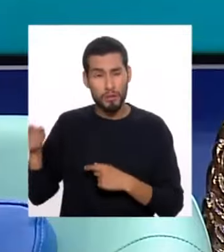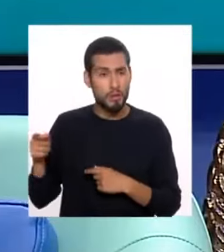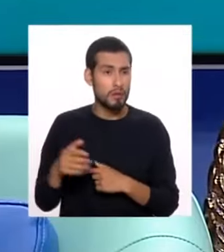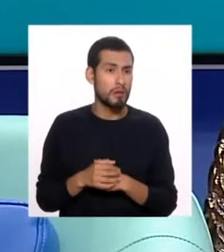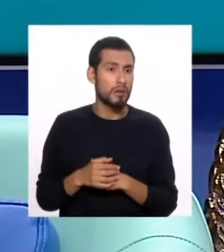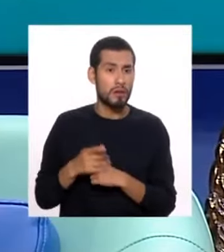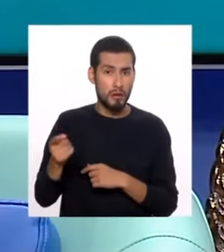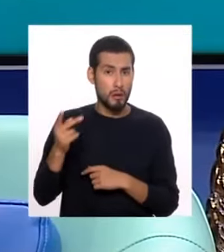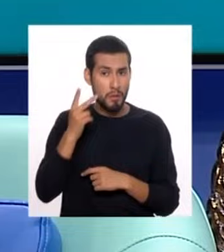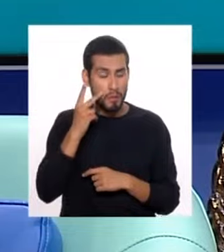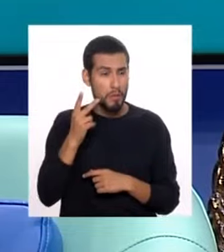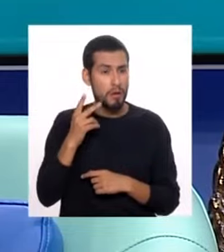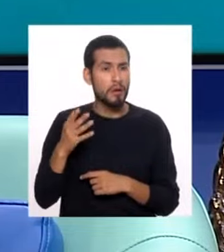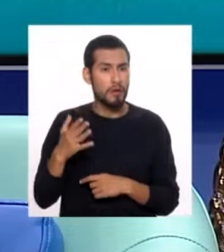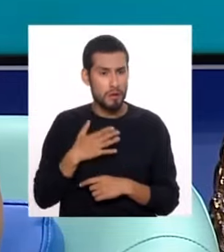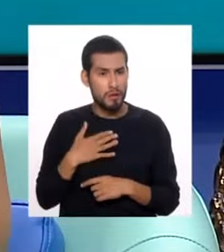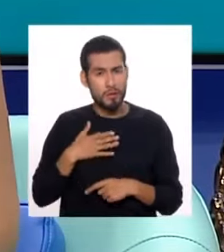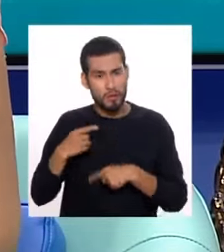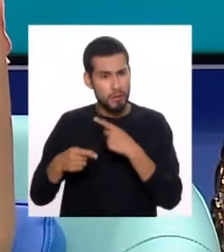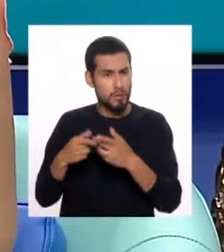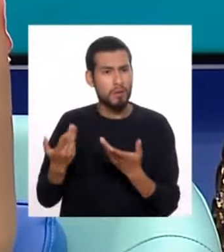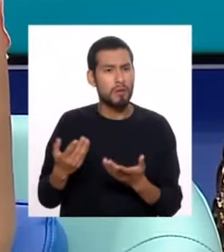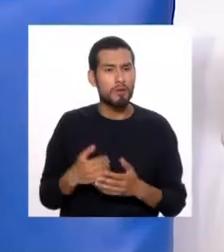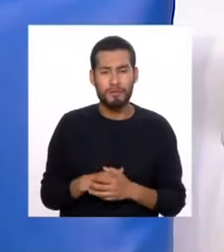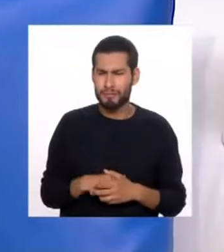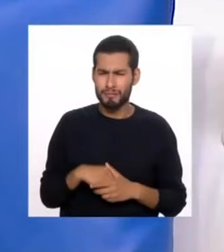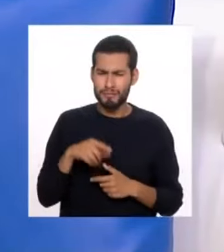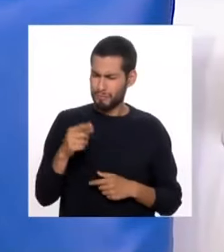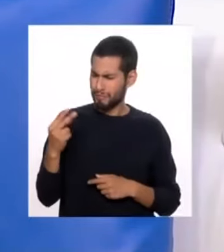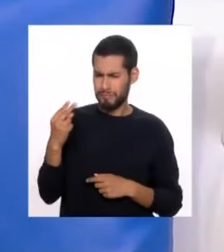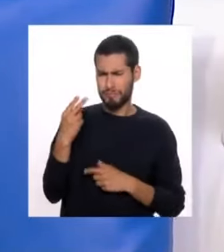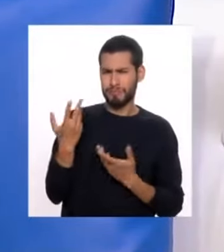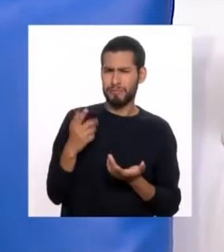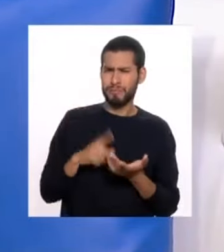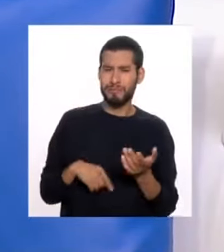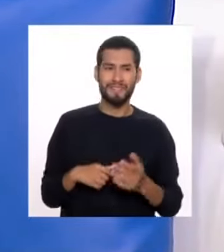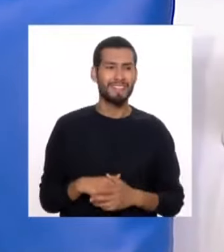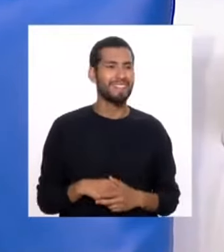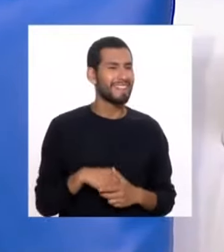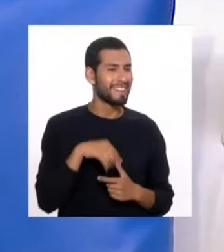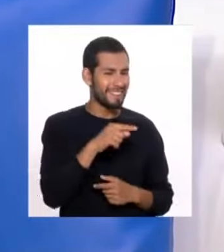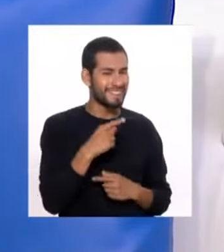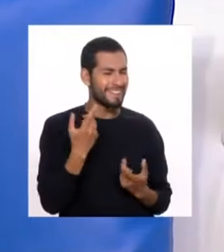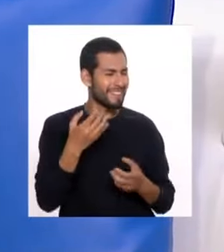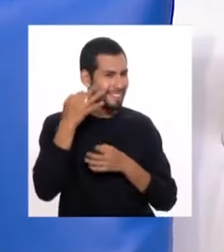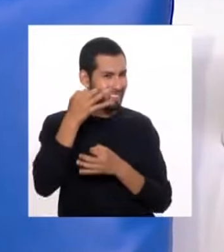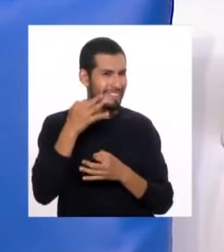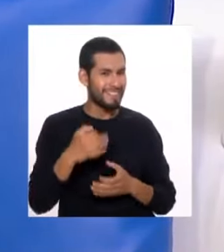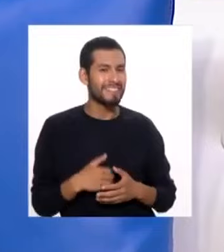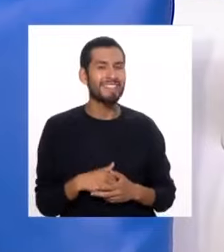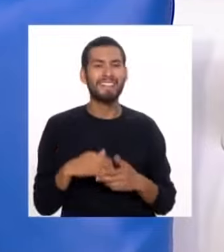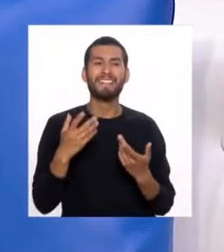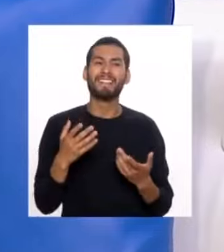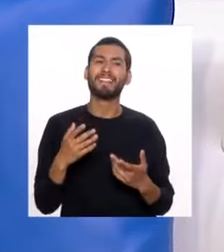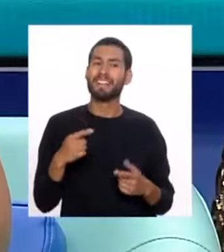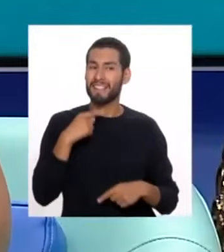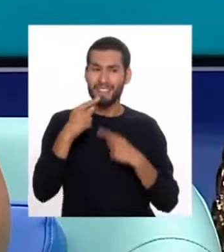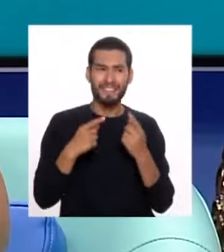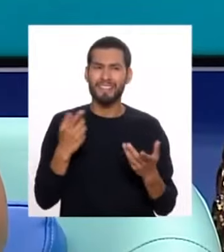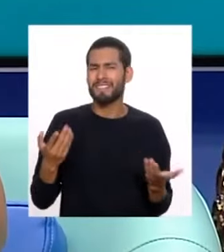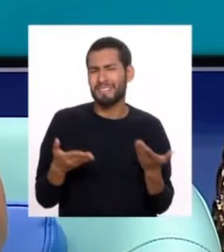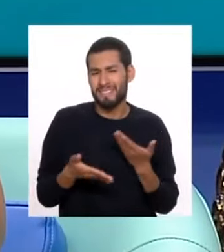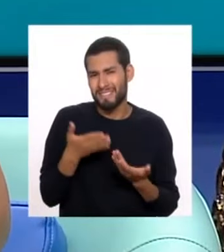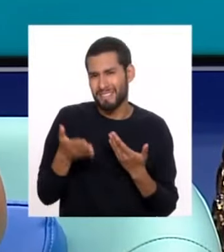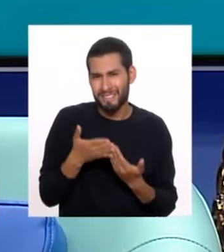que vea el tema de mi devolución. ¿Por qué me miras así? Es que me da un poco de pena por tu contadora, es que lo que pasa es que en realidad es